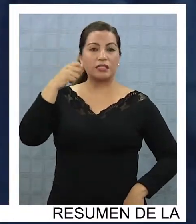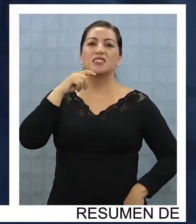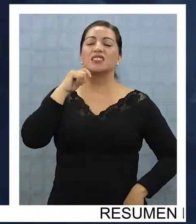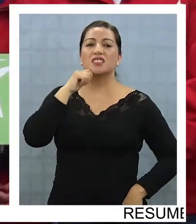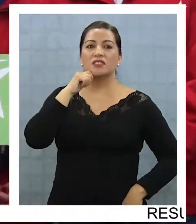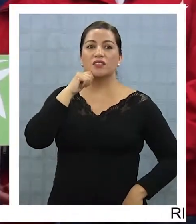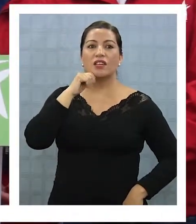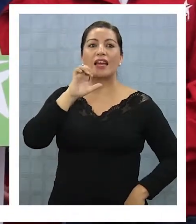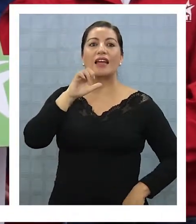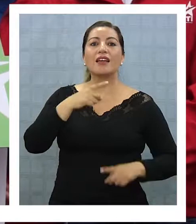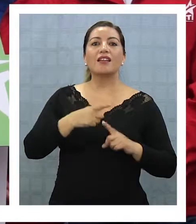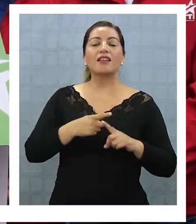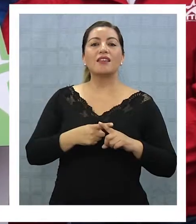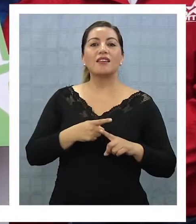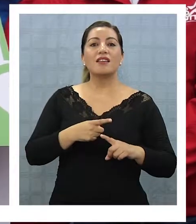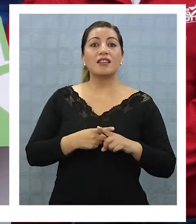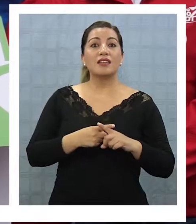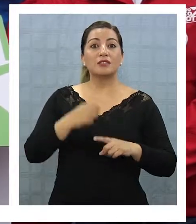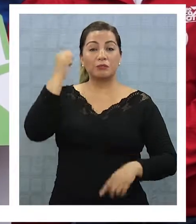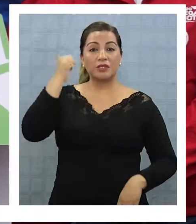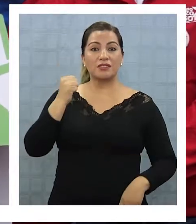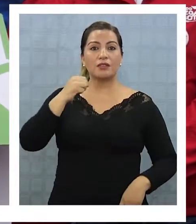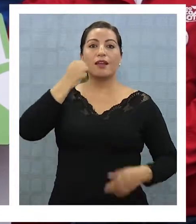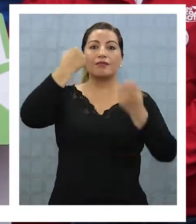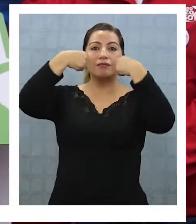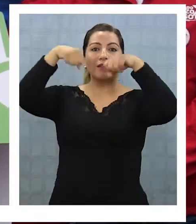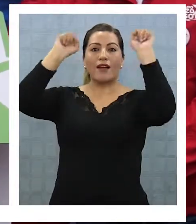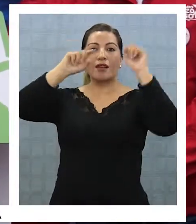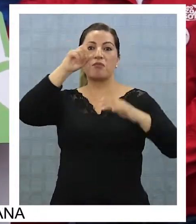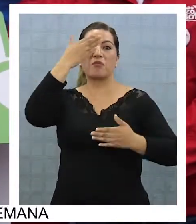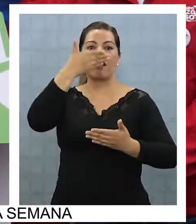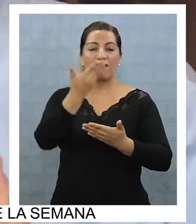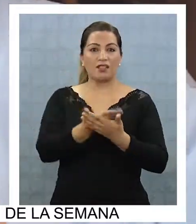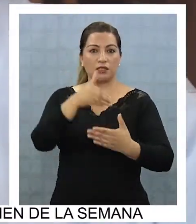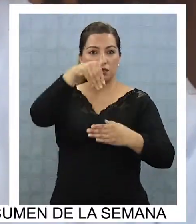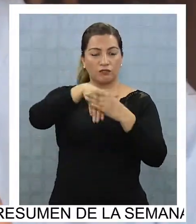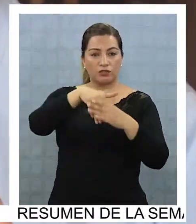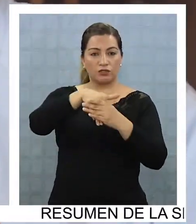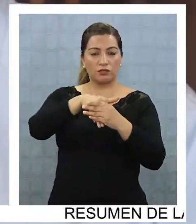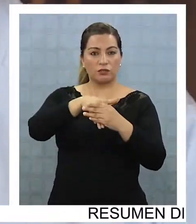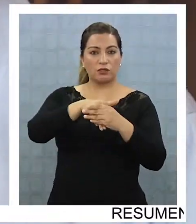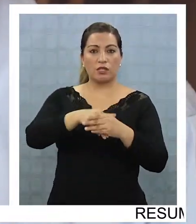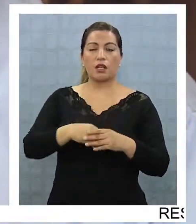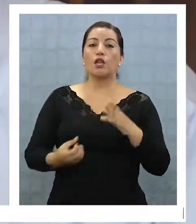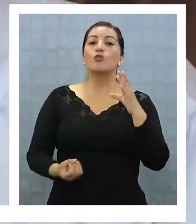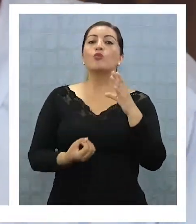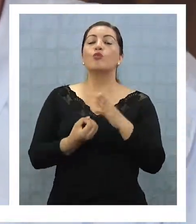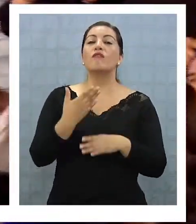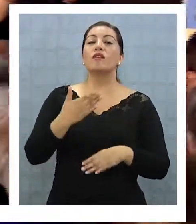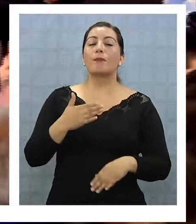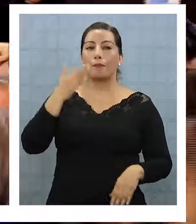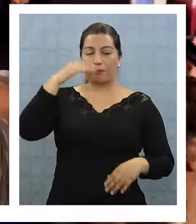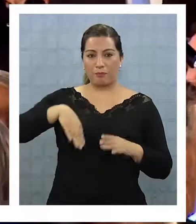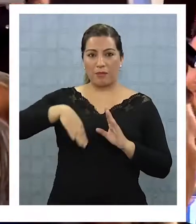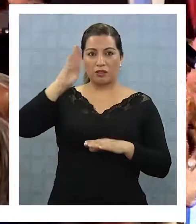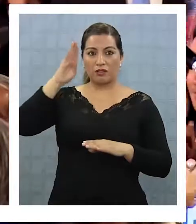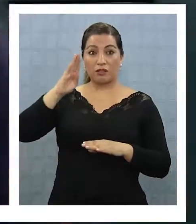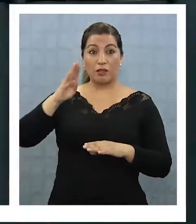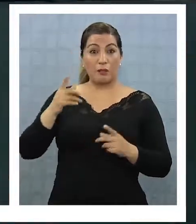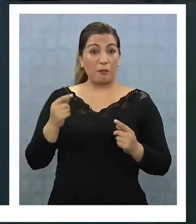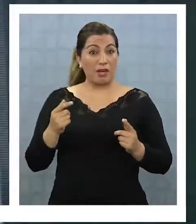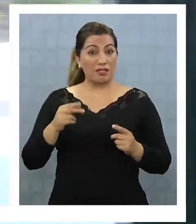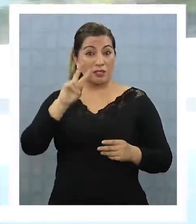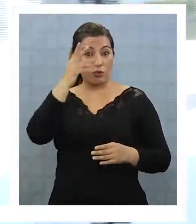que el exmandatario gane en primera vuelta, agregando que la nueva mayoría debería preparar una estrategia para una supuesta